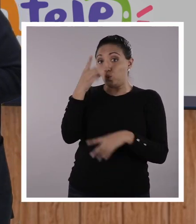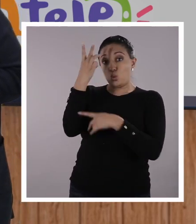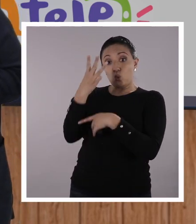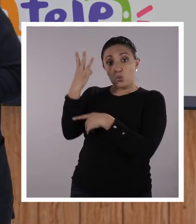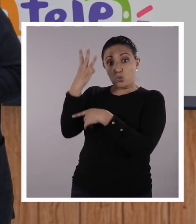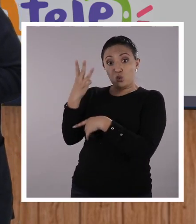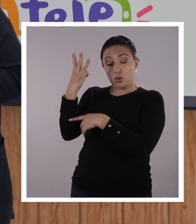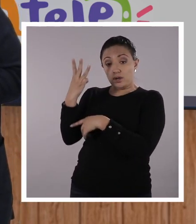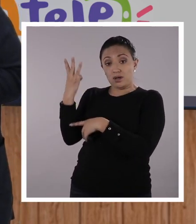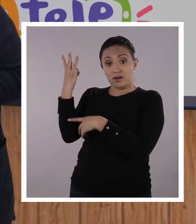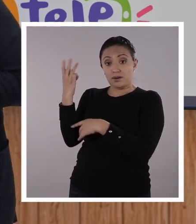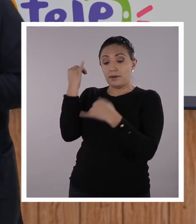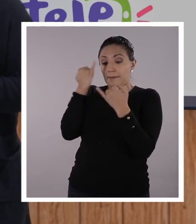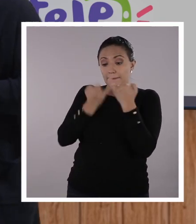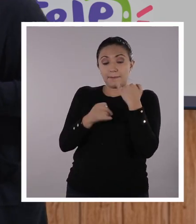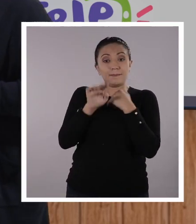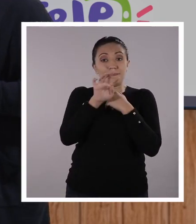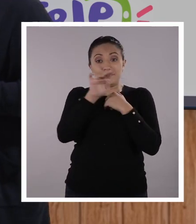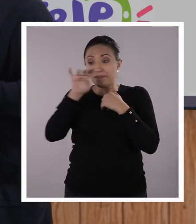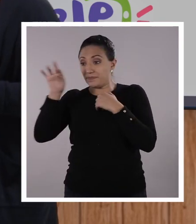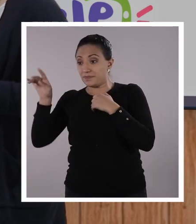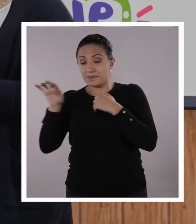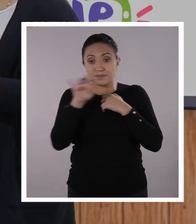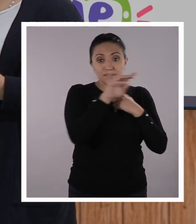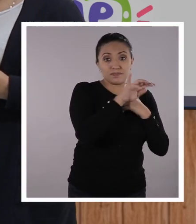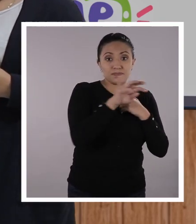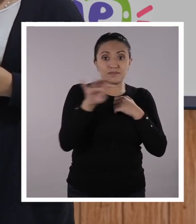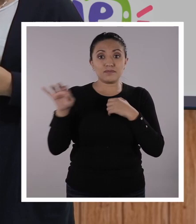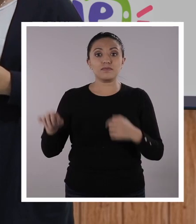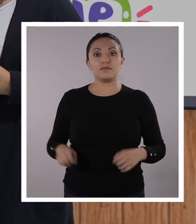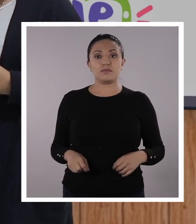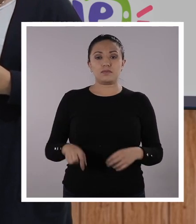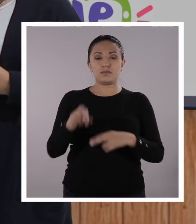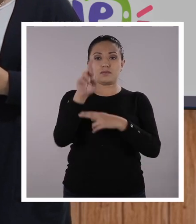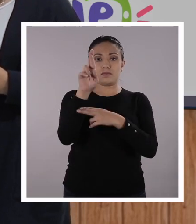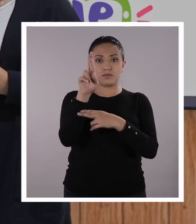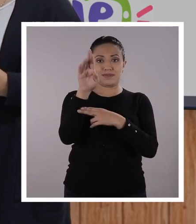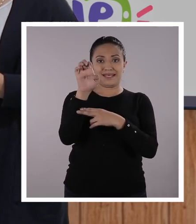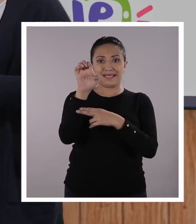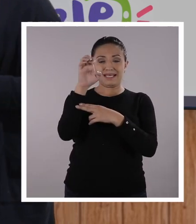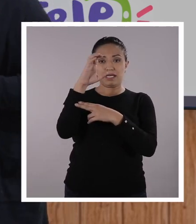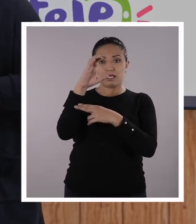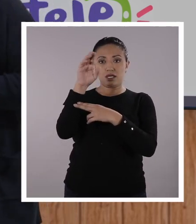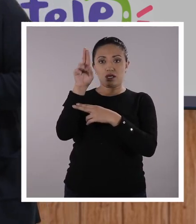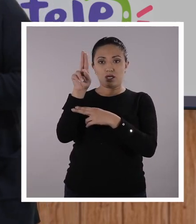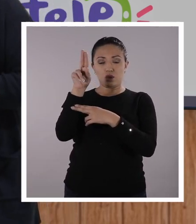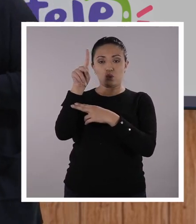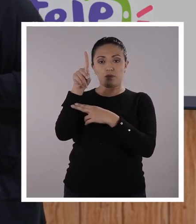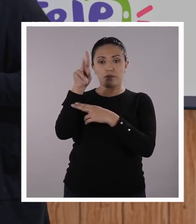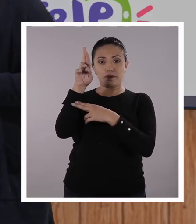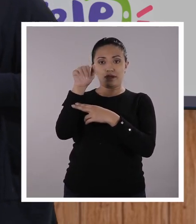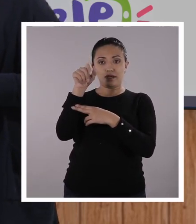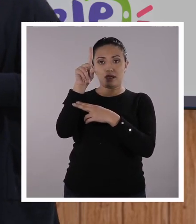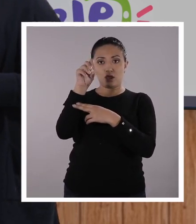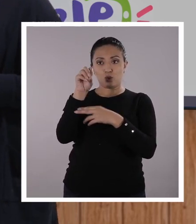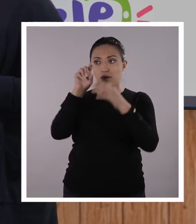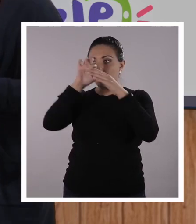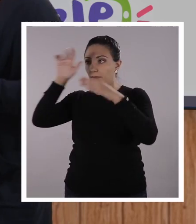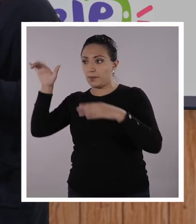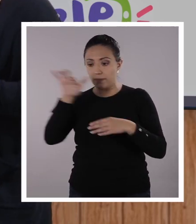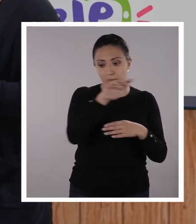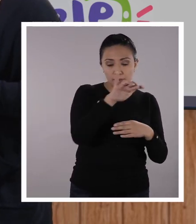fuente web o una webgrafía, debe poner la palabra recuperado del siguiente enlace